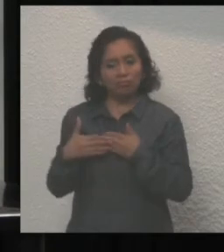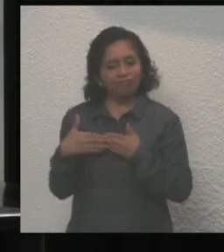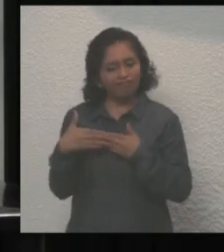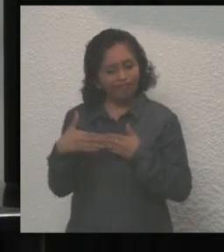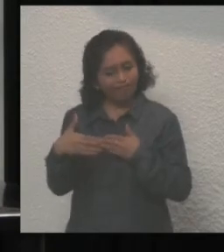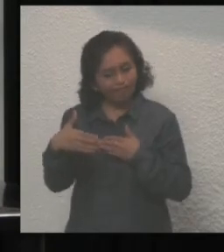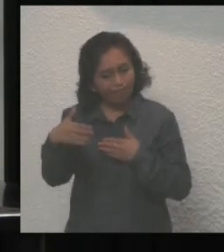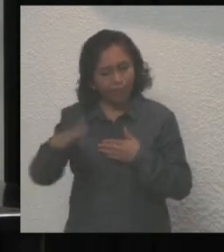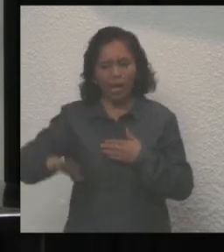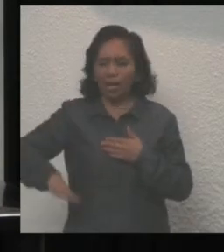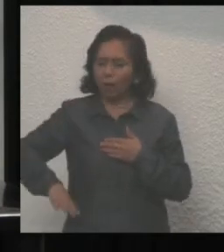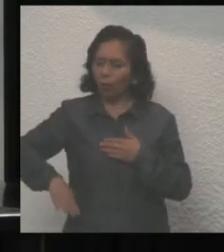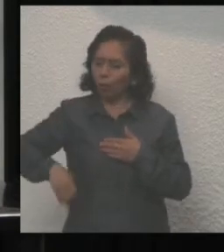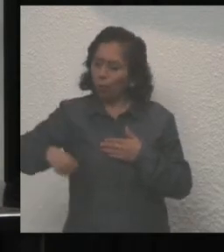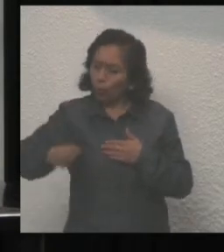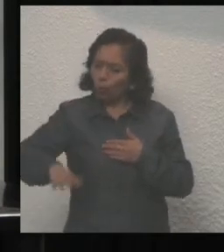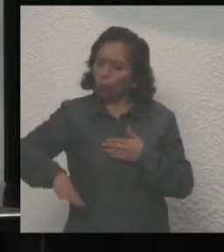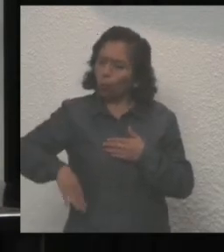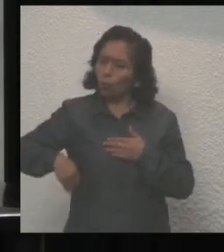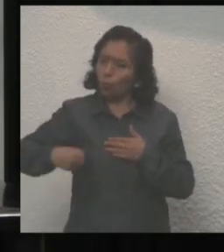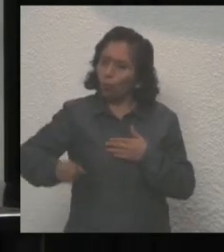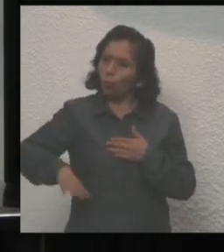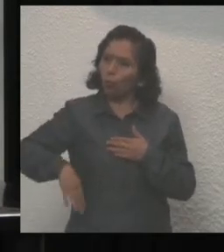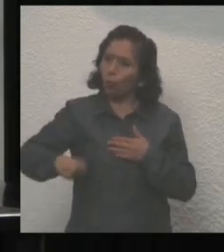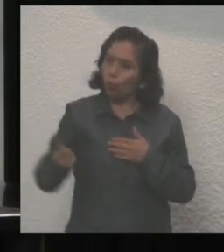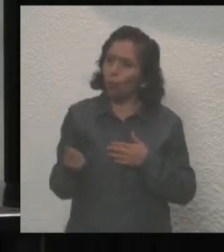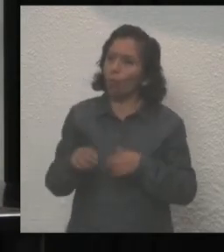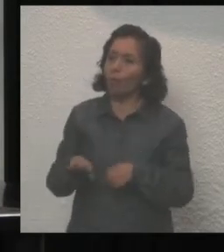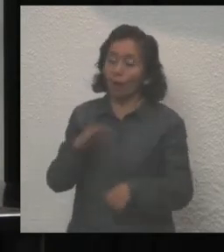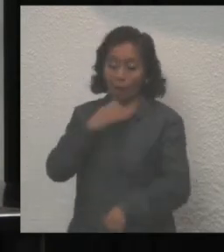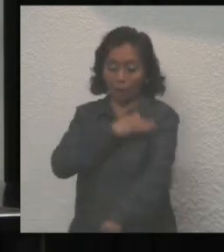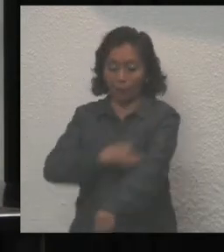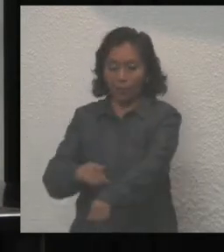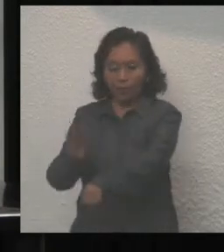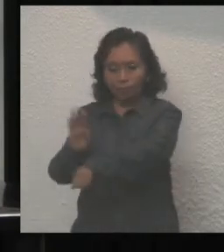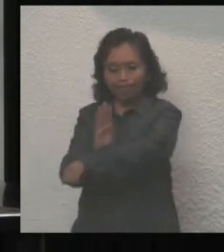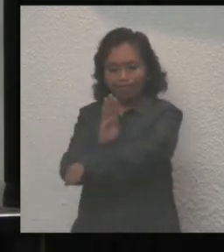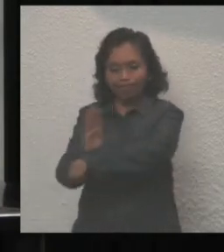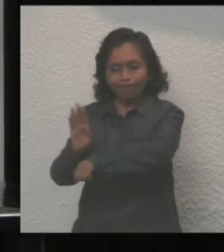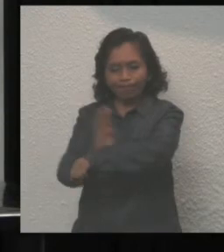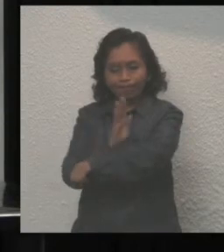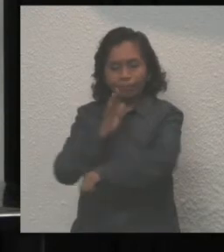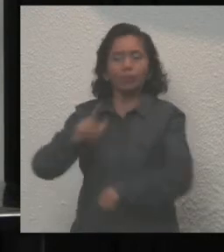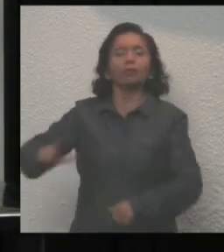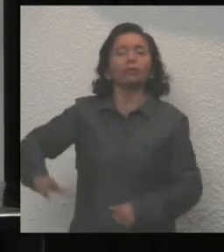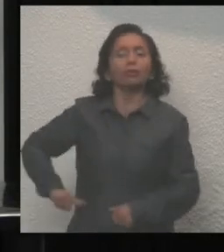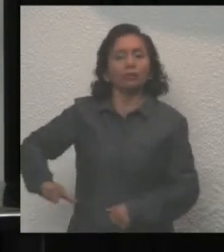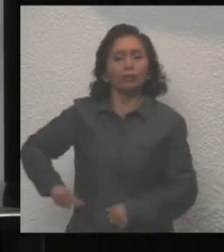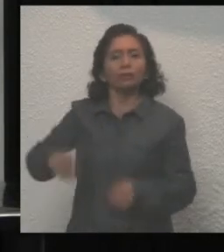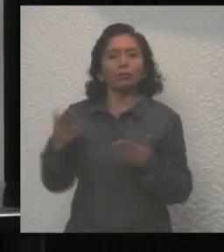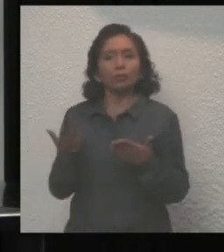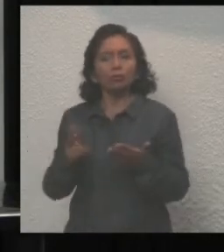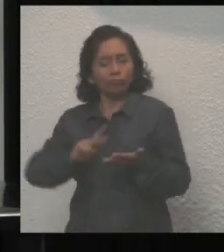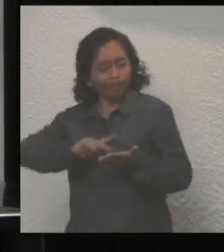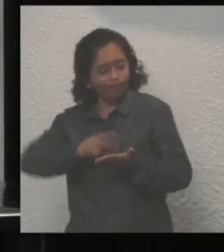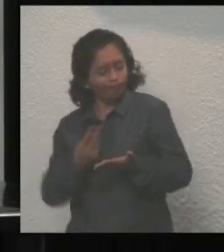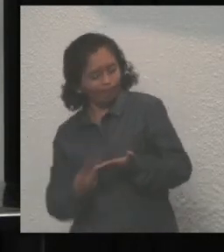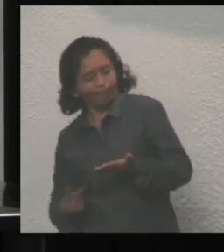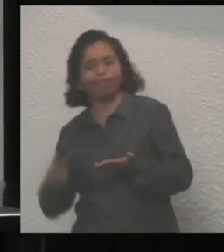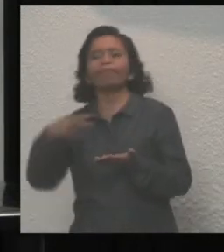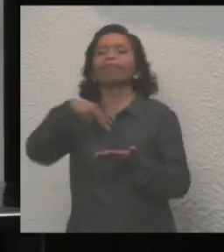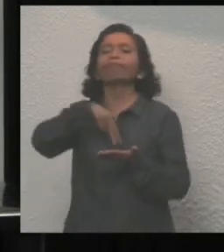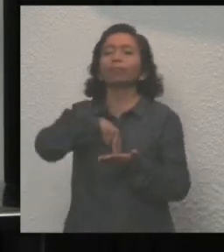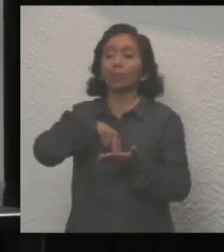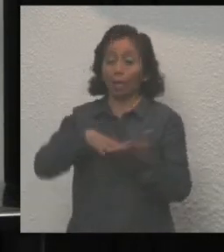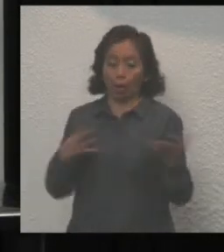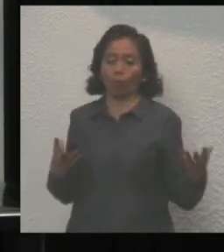se esforzará aún más para beneficiar a las familias de Quintana Roo, sé que este gobierno redoblará esfuerzos para que